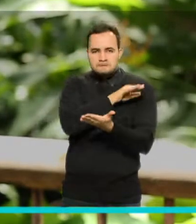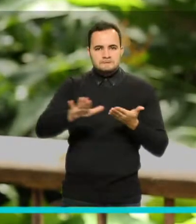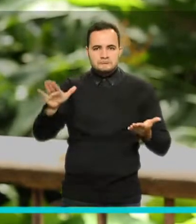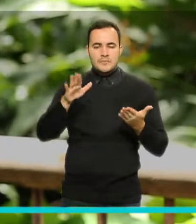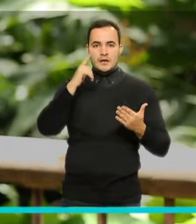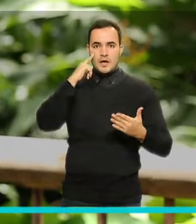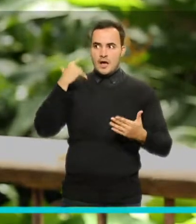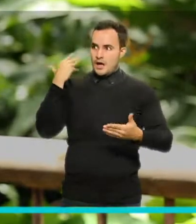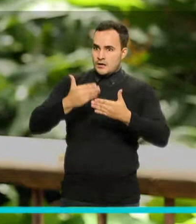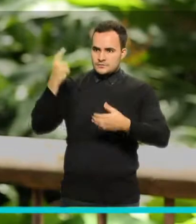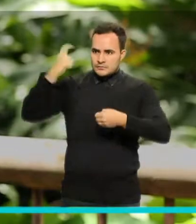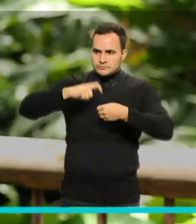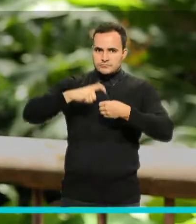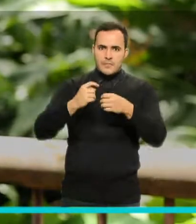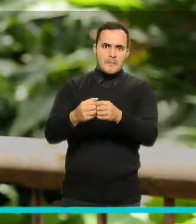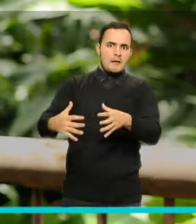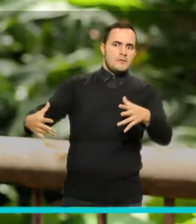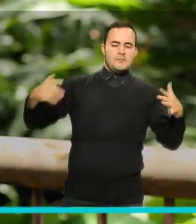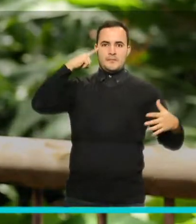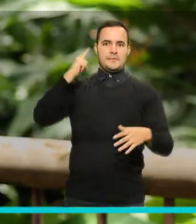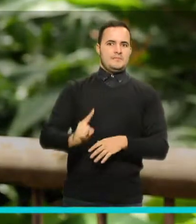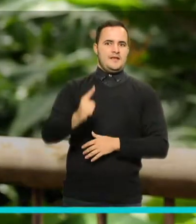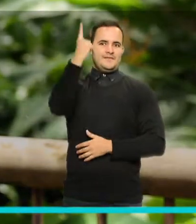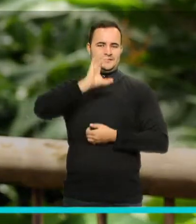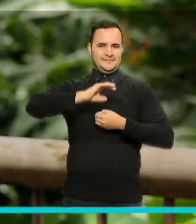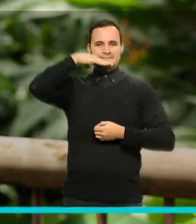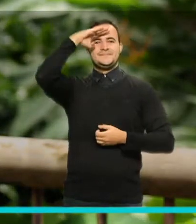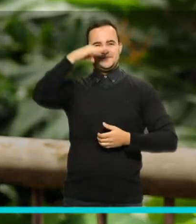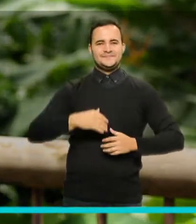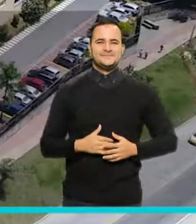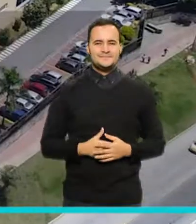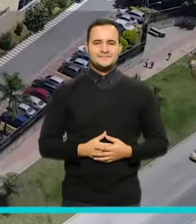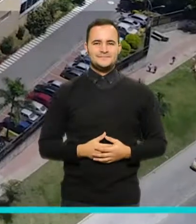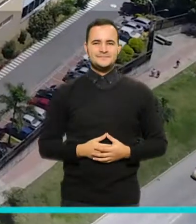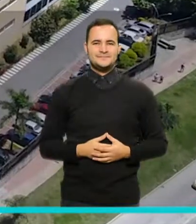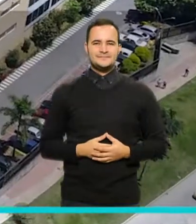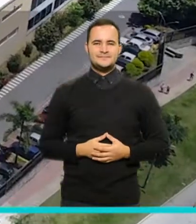arrojó cifras históricas en la educación superior pública de la ciudad.